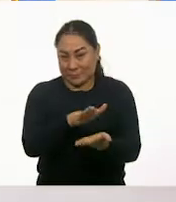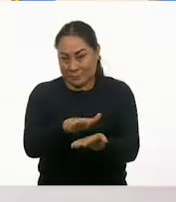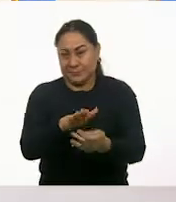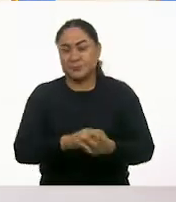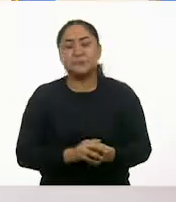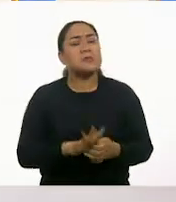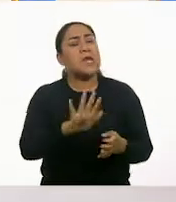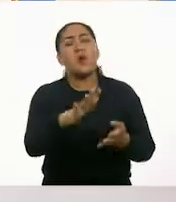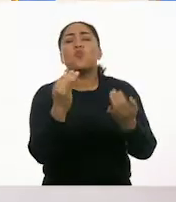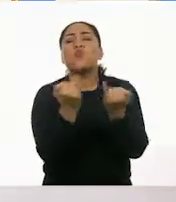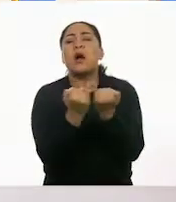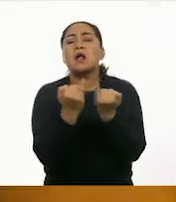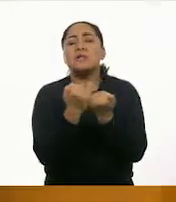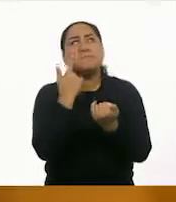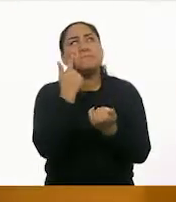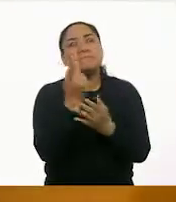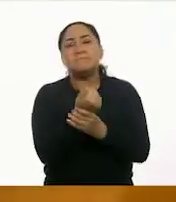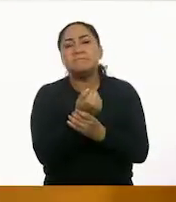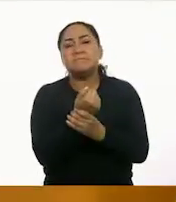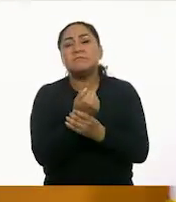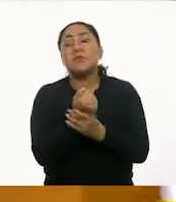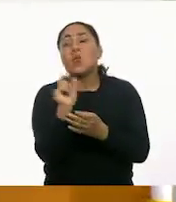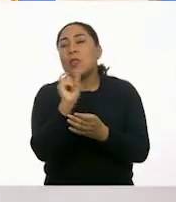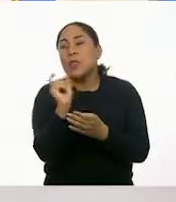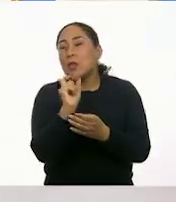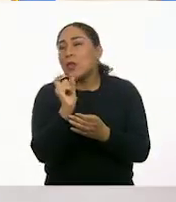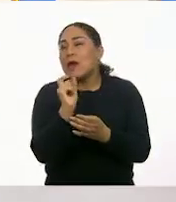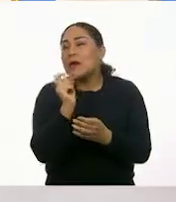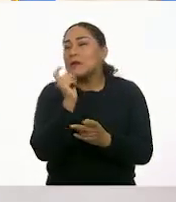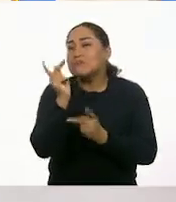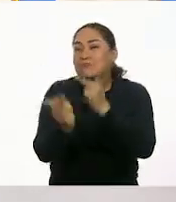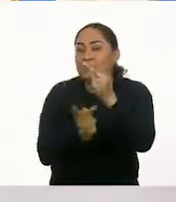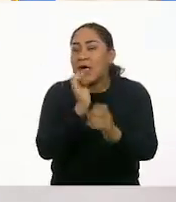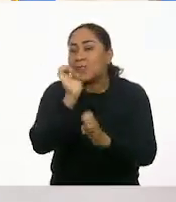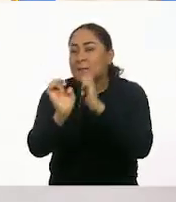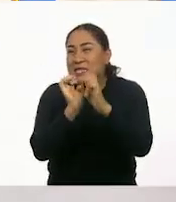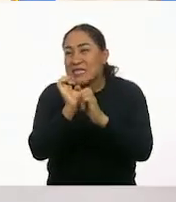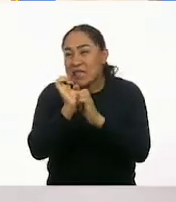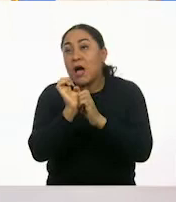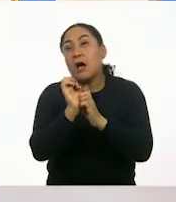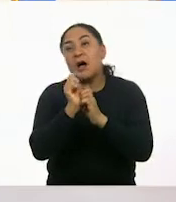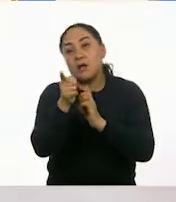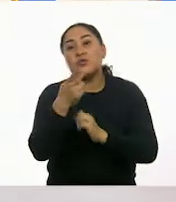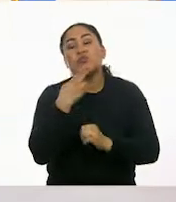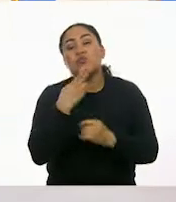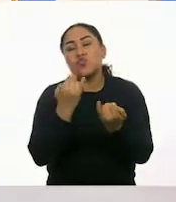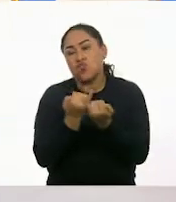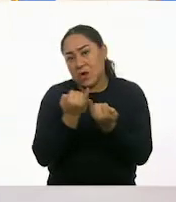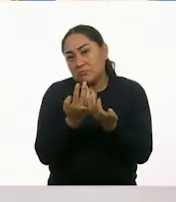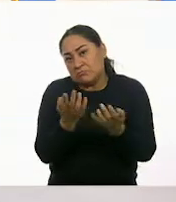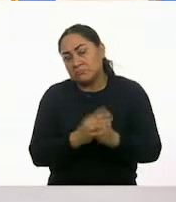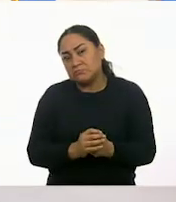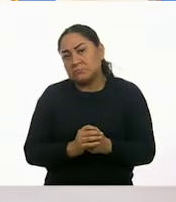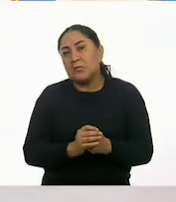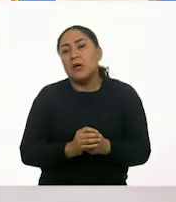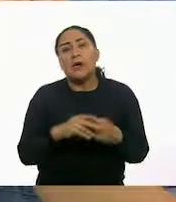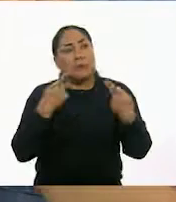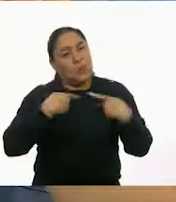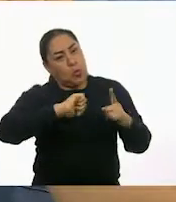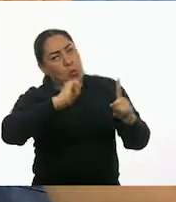Por ejemplo, también un reporte de una entrevista. Ah, por supuesto. ¿No? Y preguntarle a alguien más.